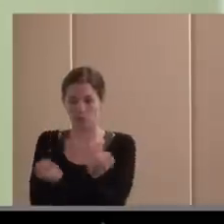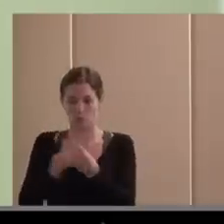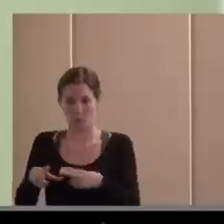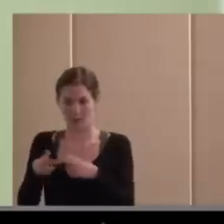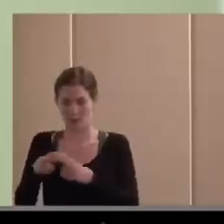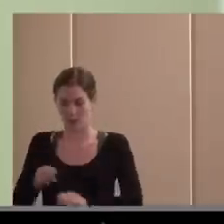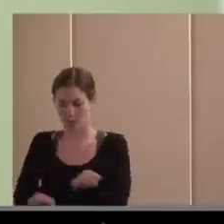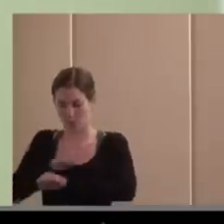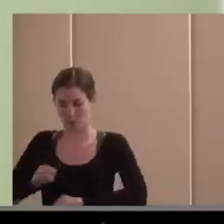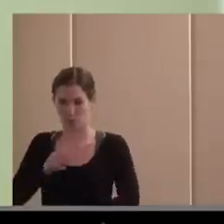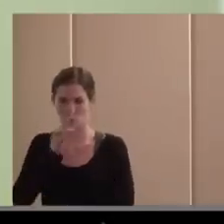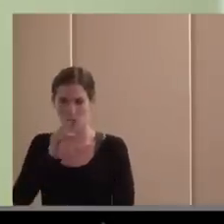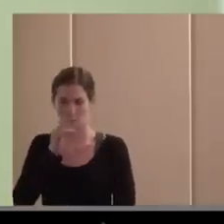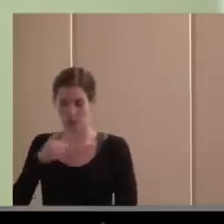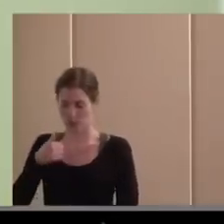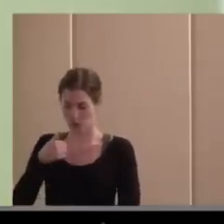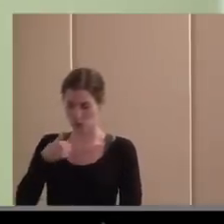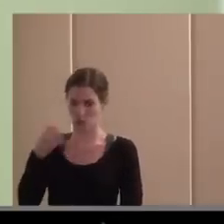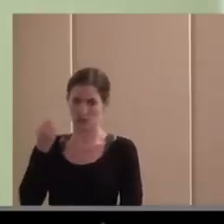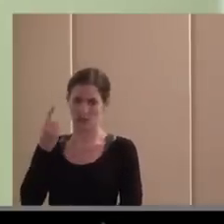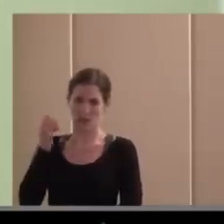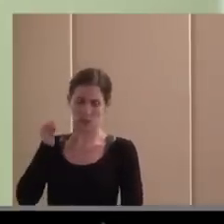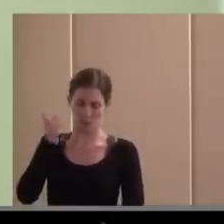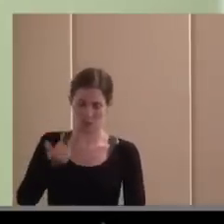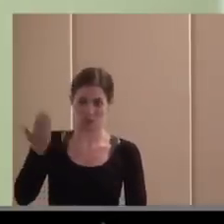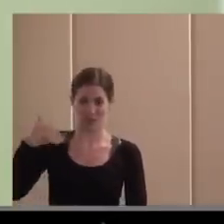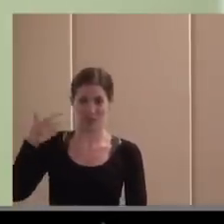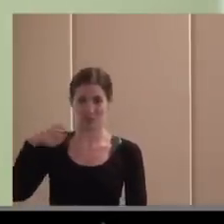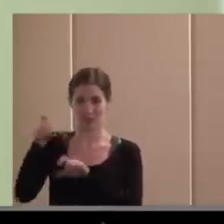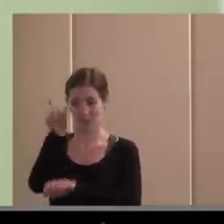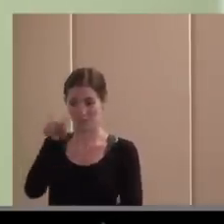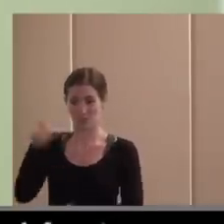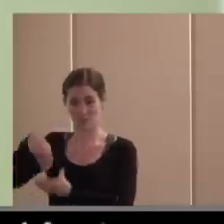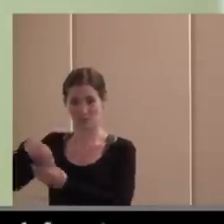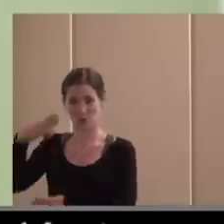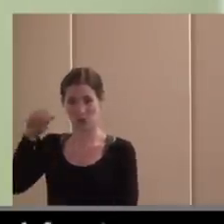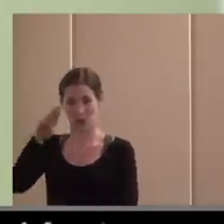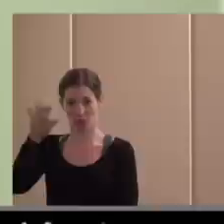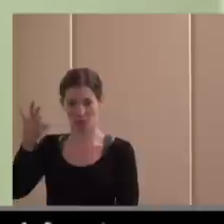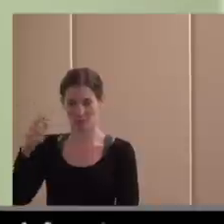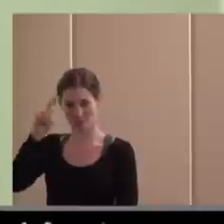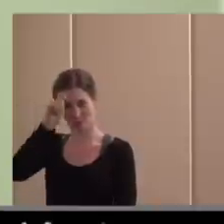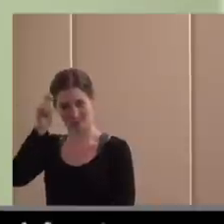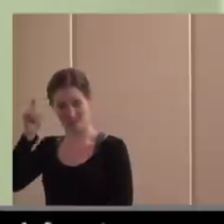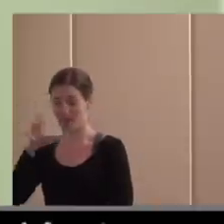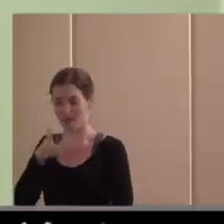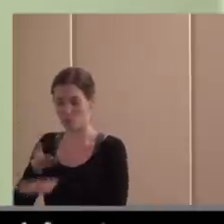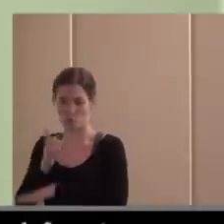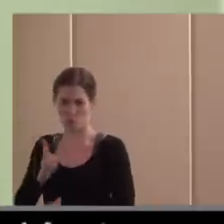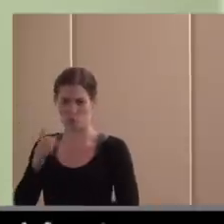antes he saludado a las personas de CEPES ahora ya no voy pero he estado desde hace muchos años yendo a CEPES y es que la